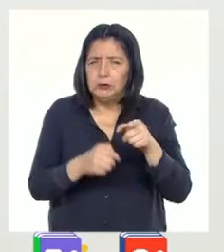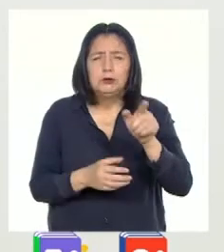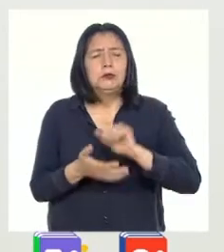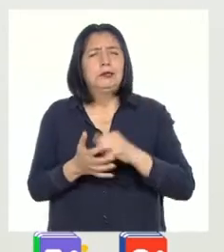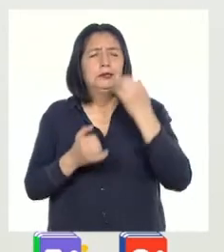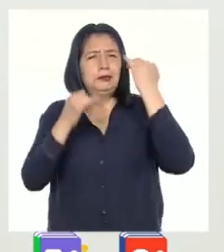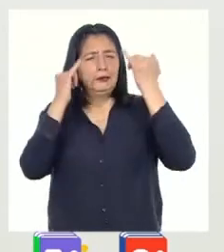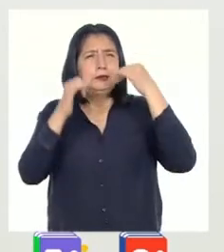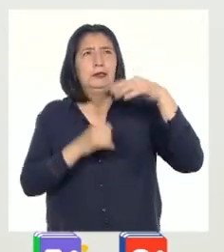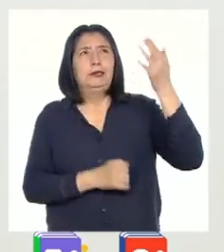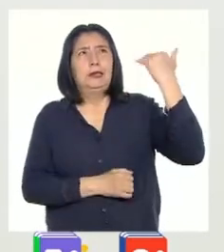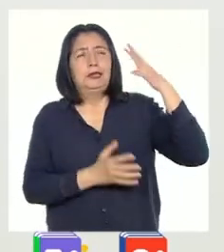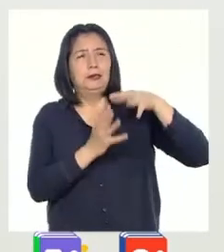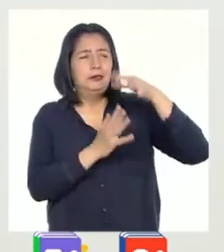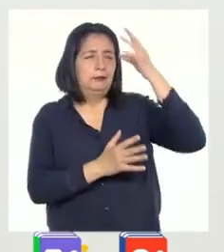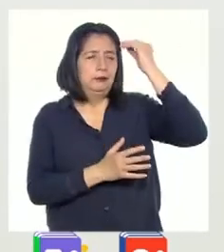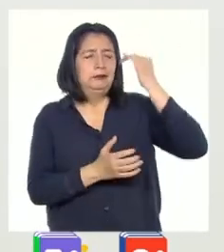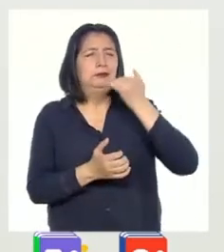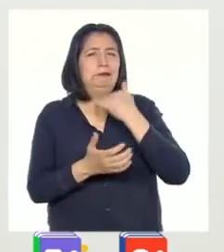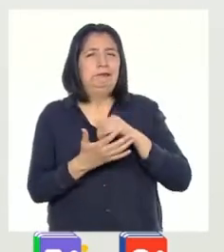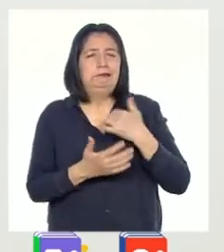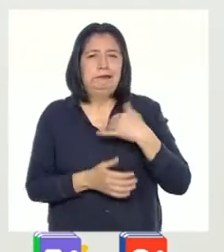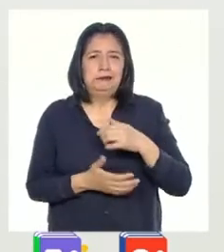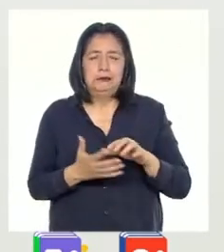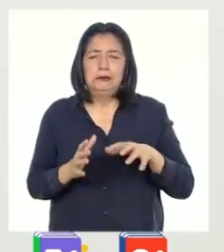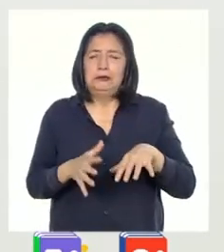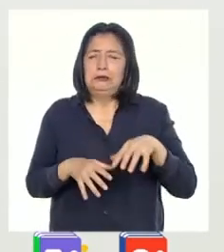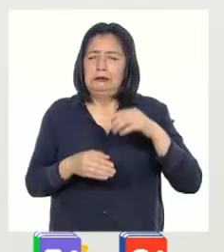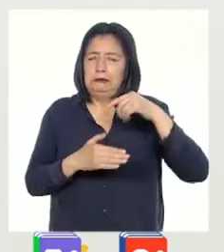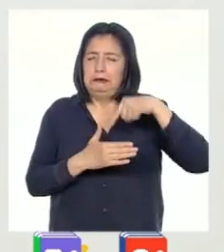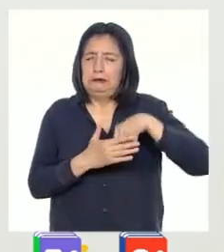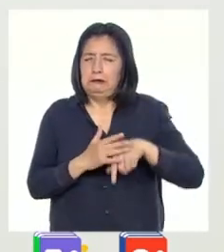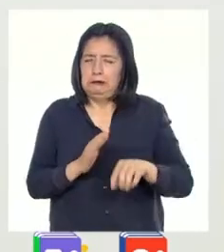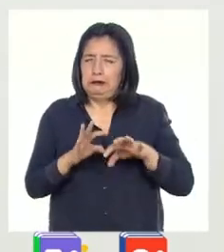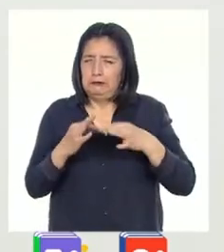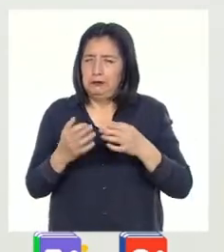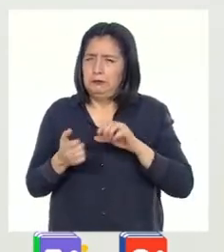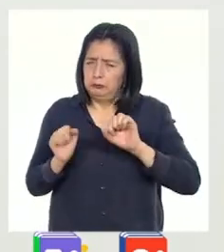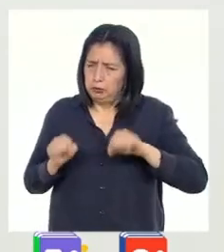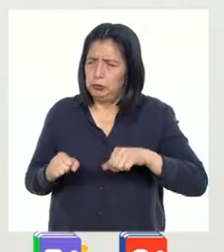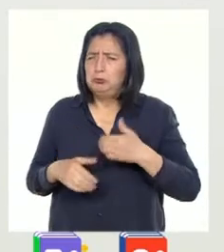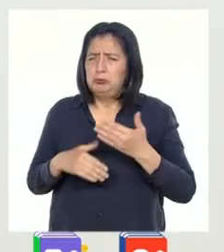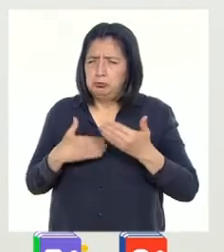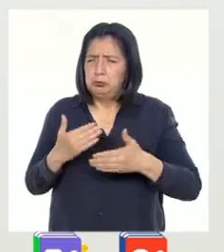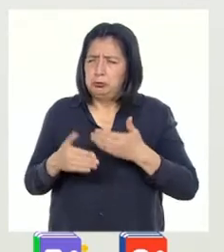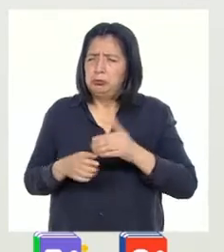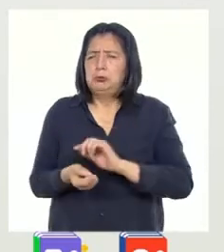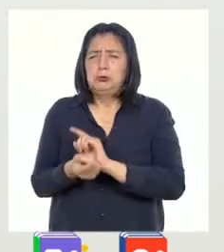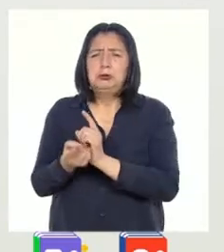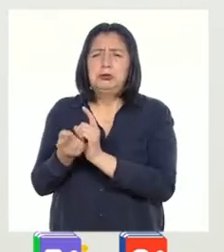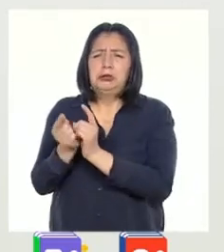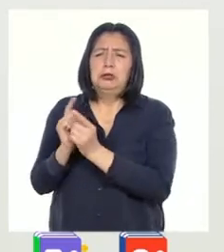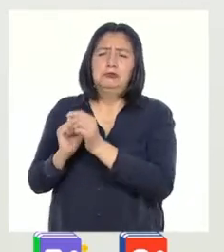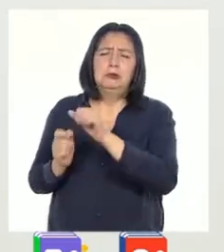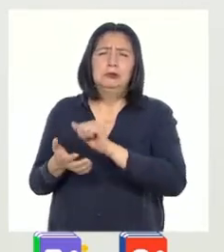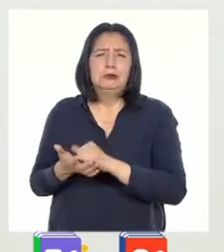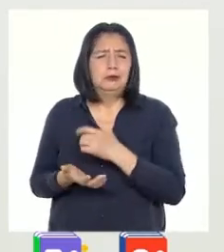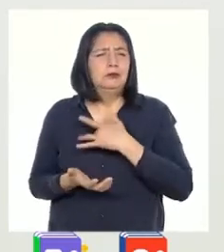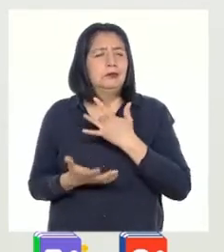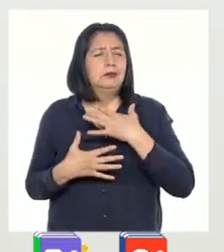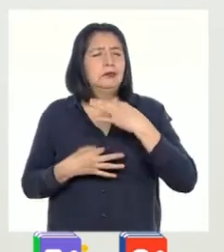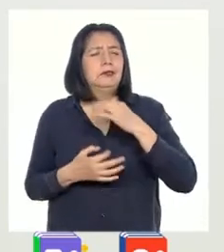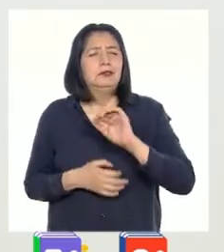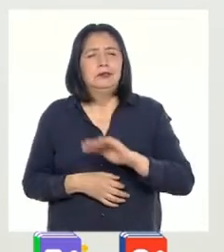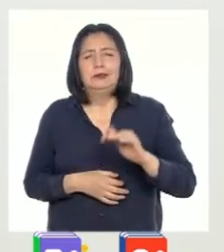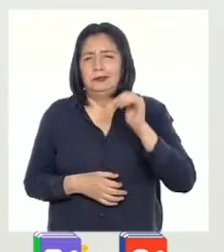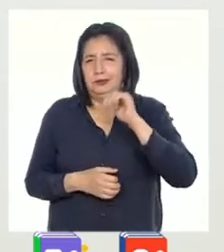de que las ideas preconcebidas estén bien arraigadas, poco a poco podemos ir generando cambios. Y eso se siente en el interés de